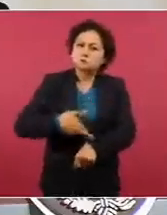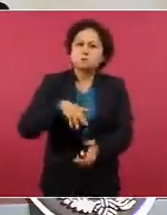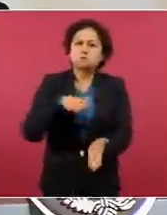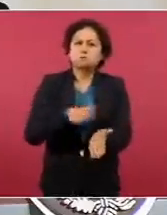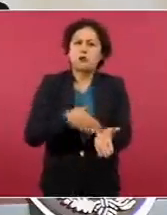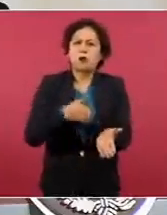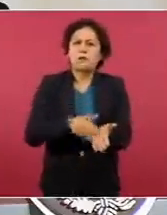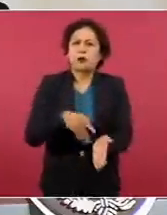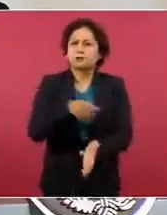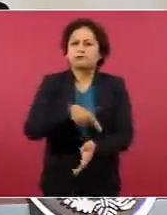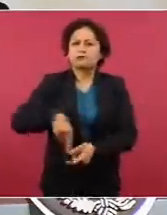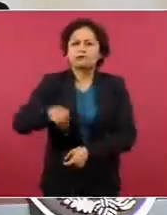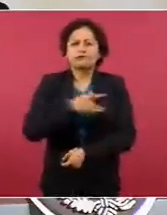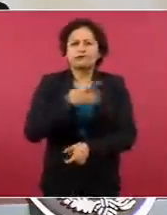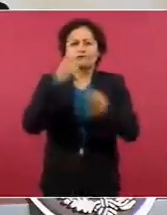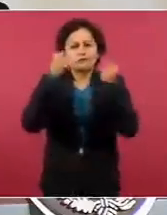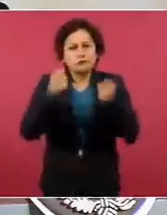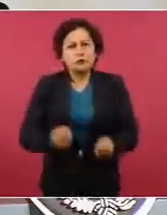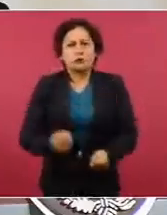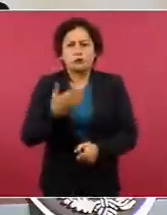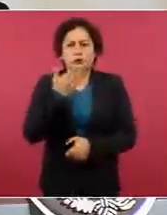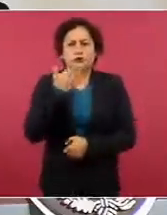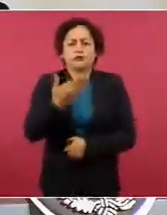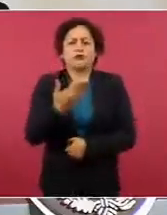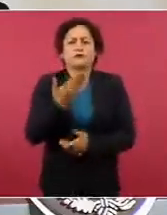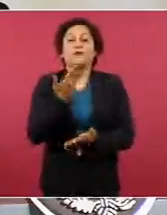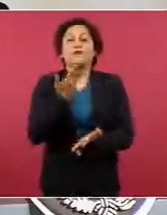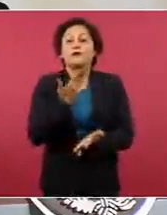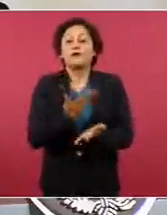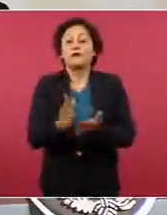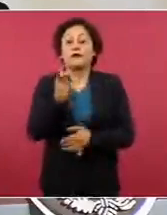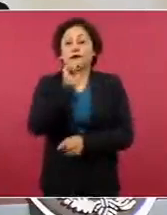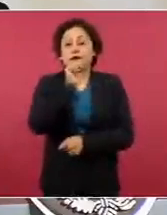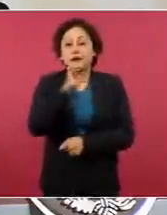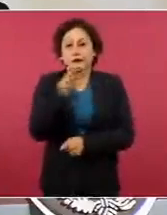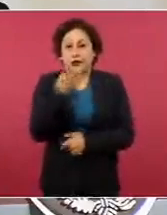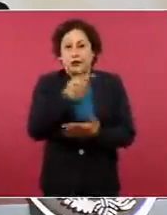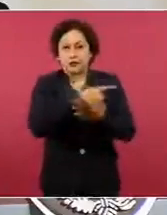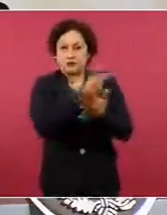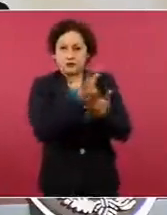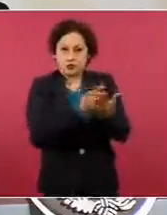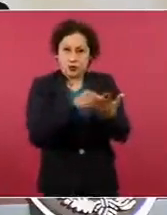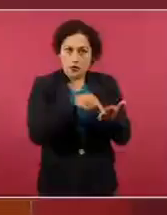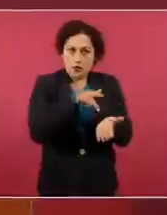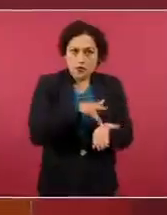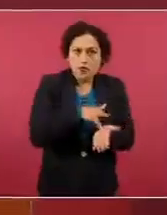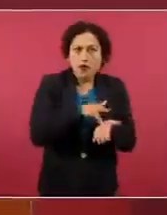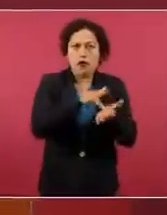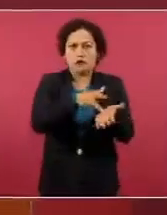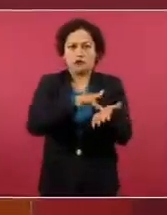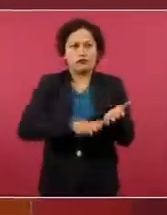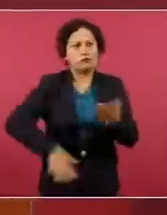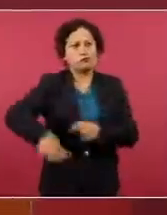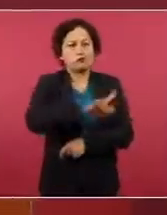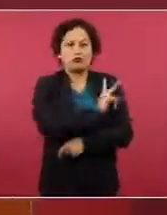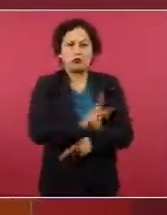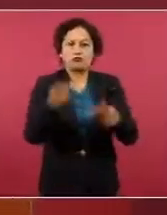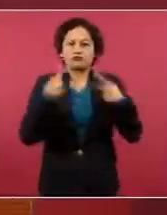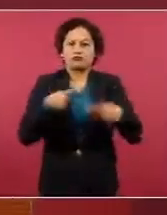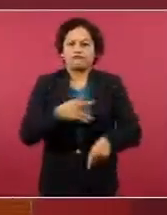tiene como un beneficio general una mayor seguridad para la población,